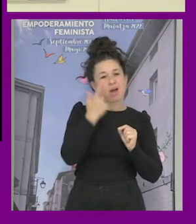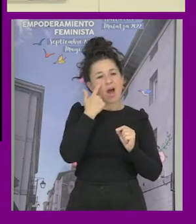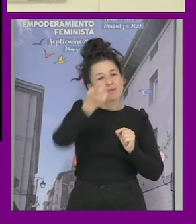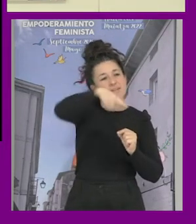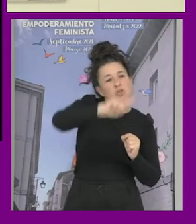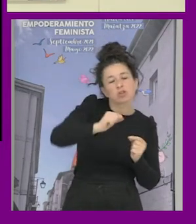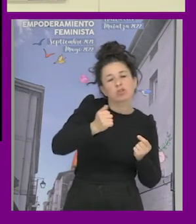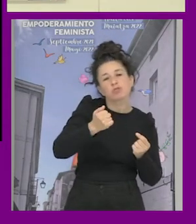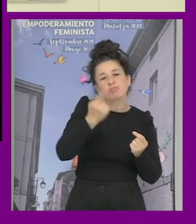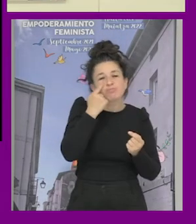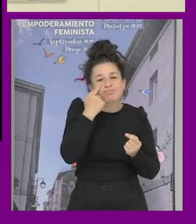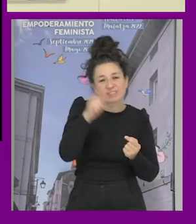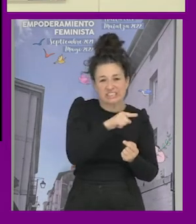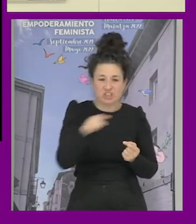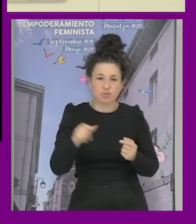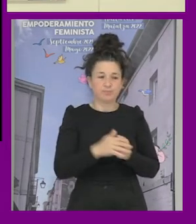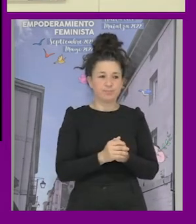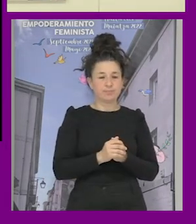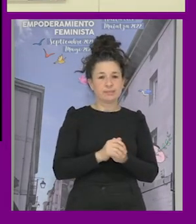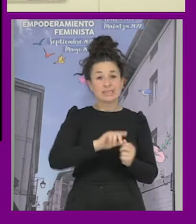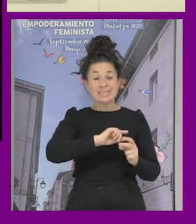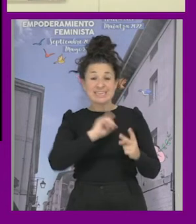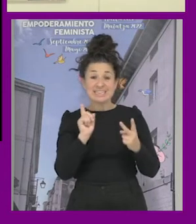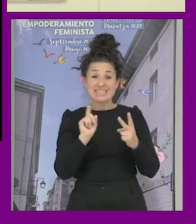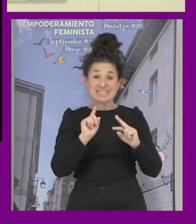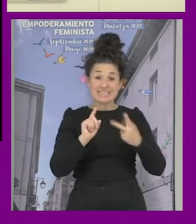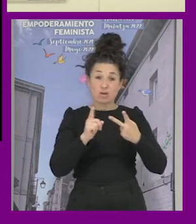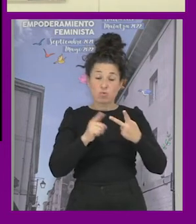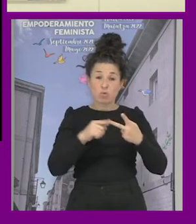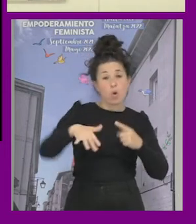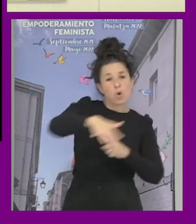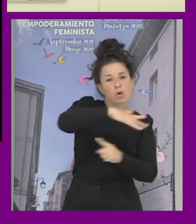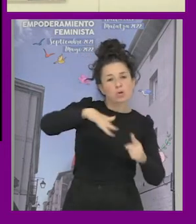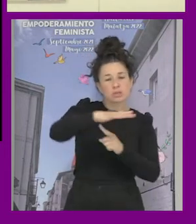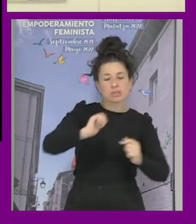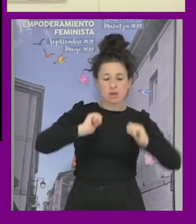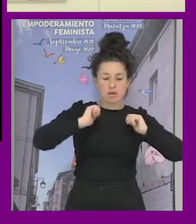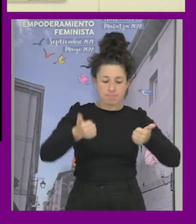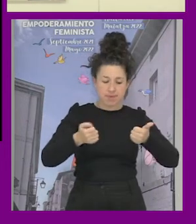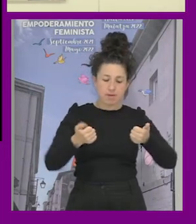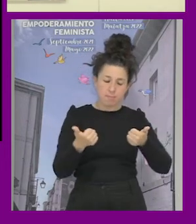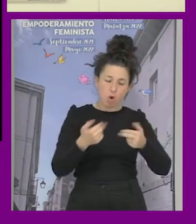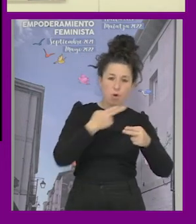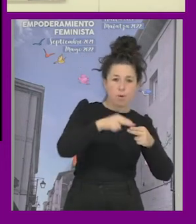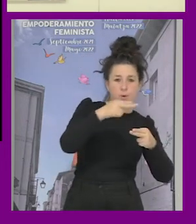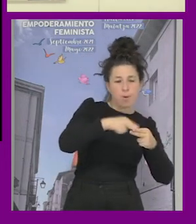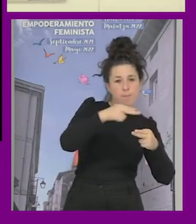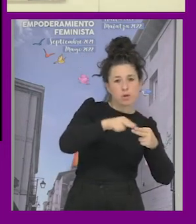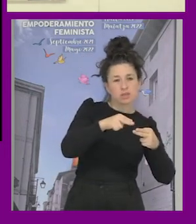a vosotras en este segundo contexto que os decía empieza a haber una mayor articulación entre las políticas